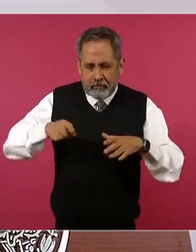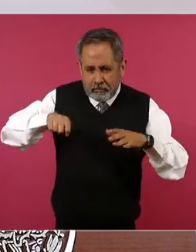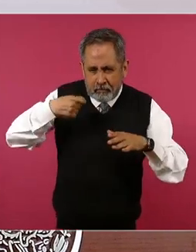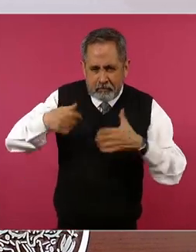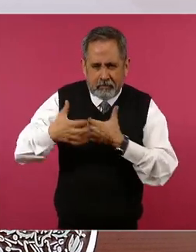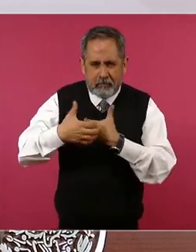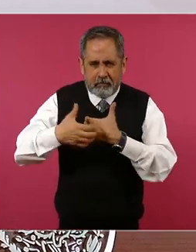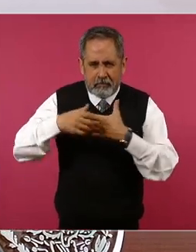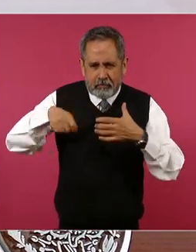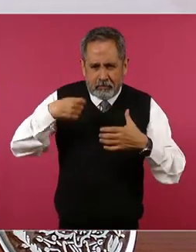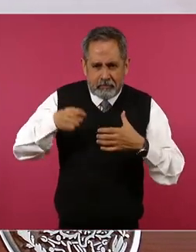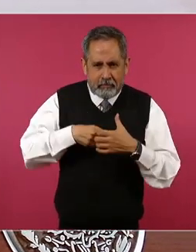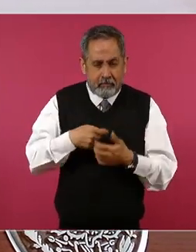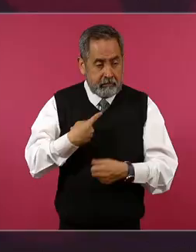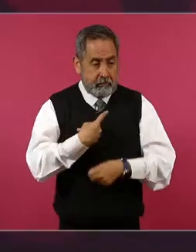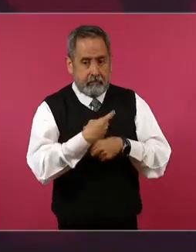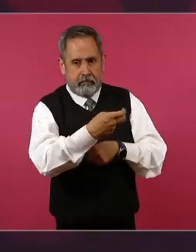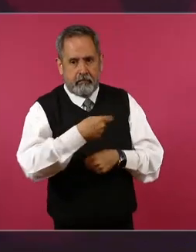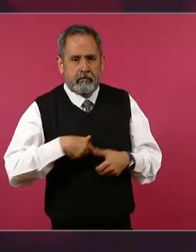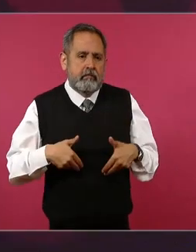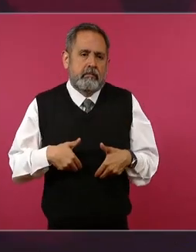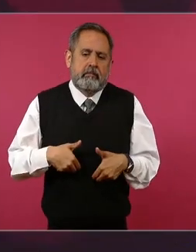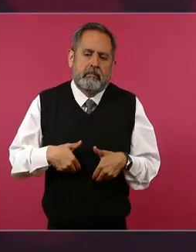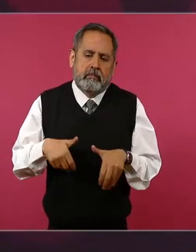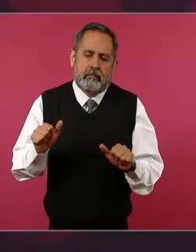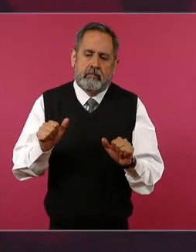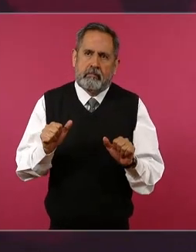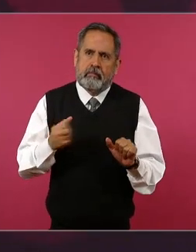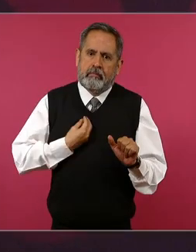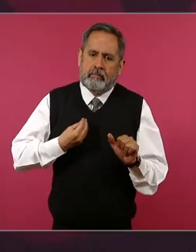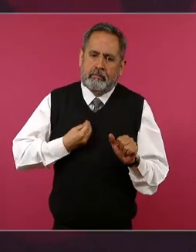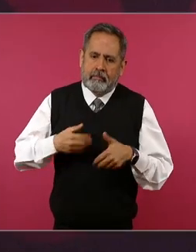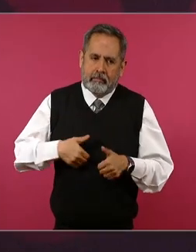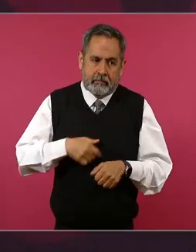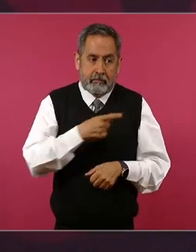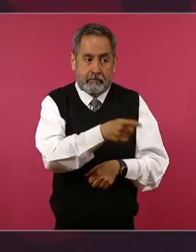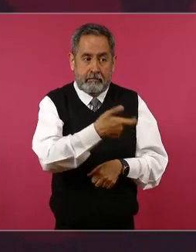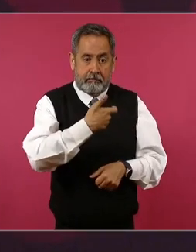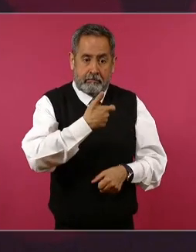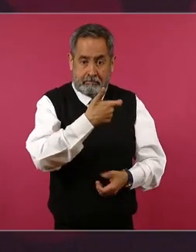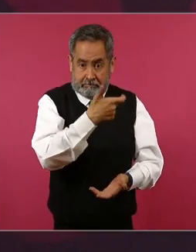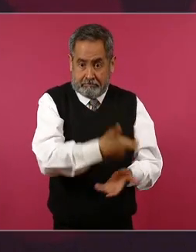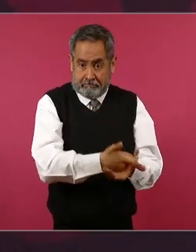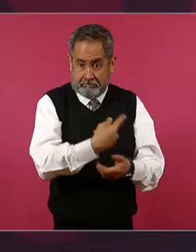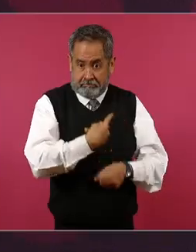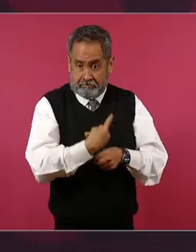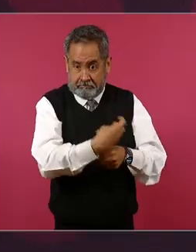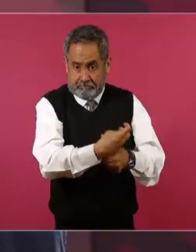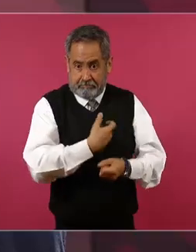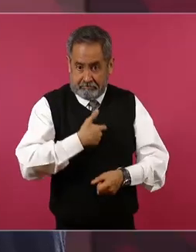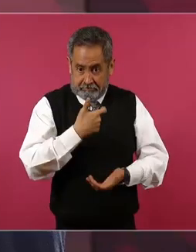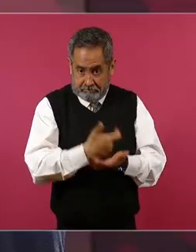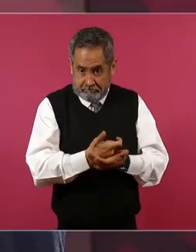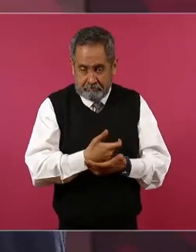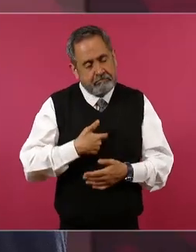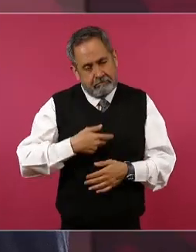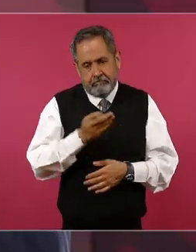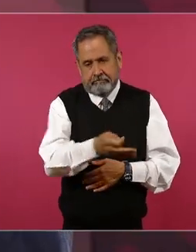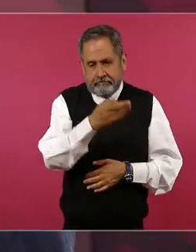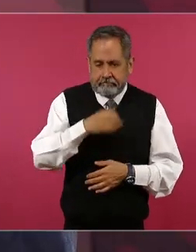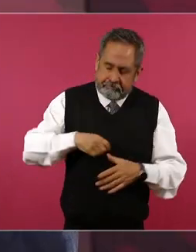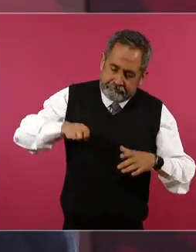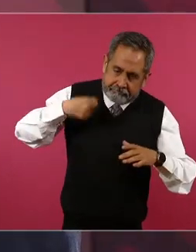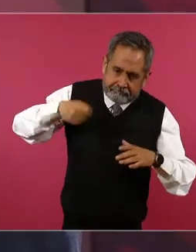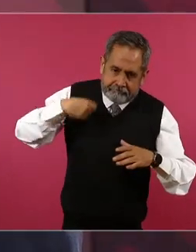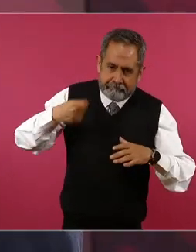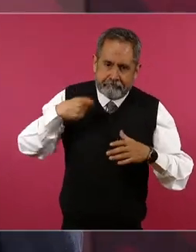invitó y yo como traía una hambre vieja no se me va a olvidar ya